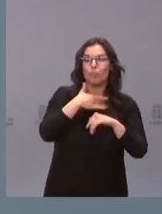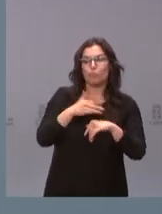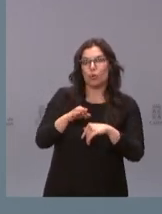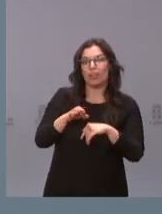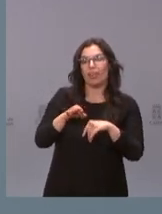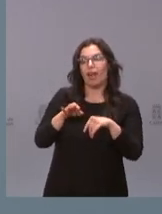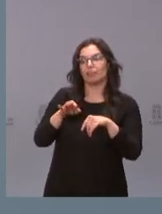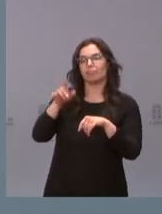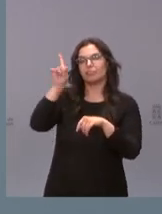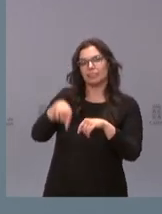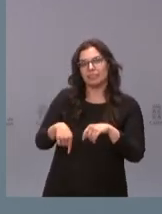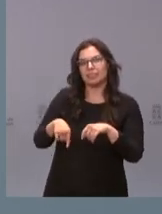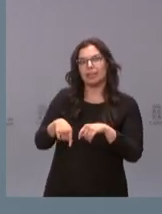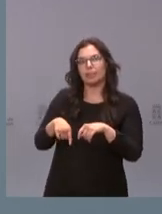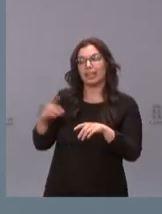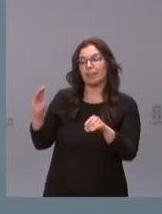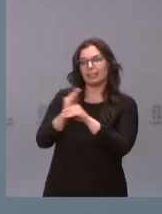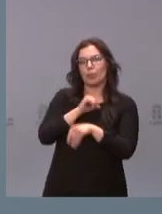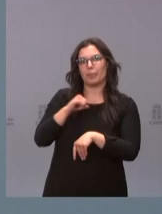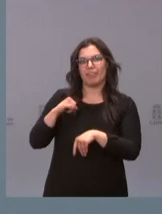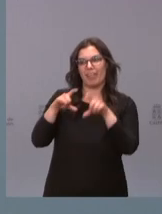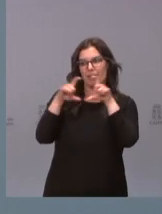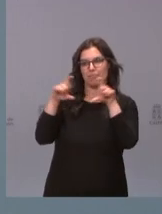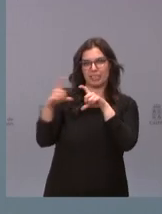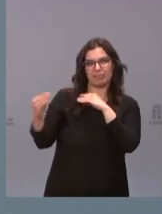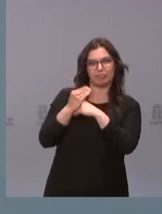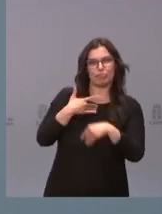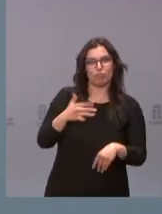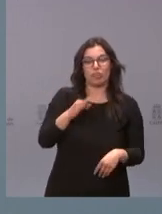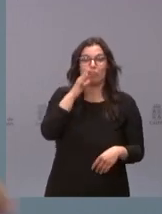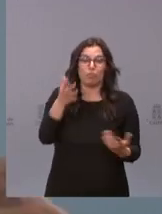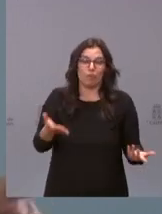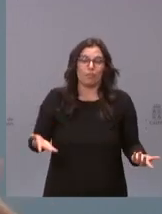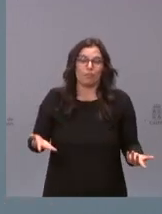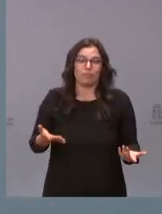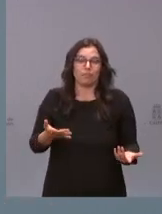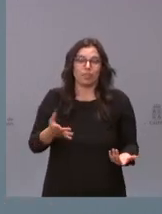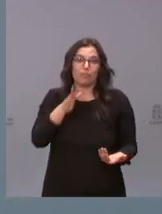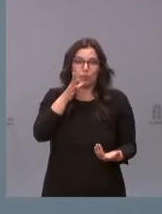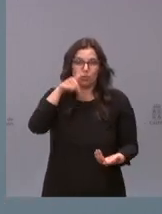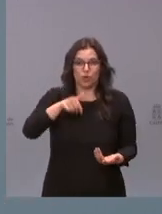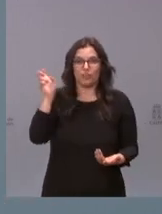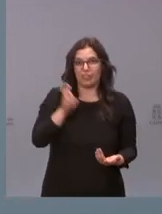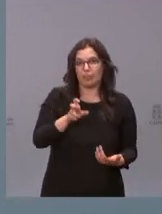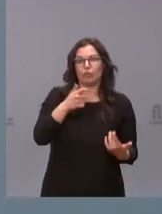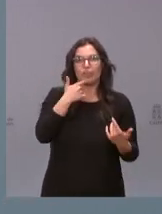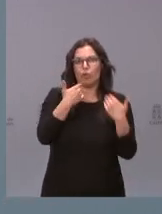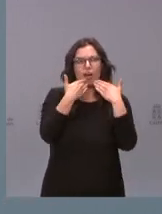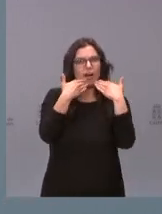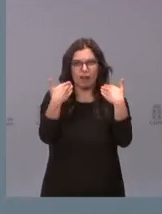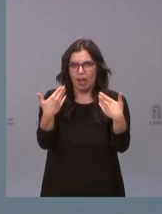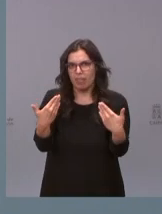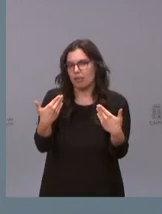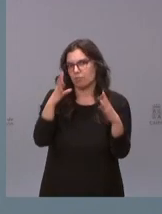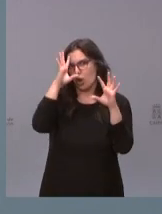para que haya también una inversión privada. Porque si bien, evidentemente, y por eso estamos hoy aquí, agradecemos la